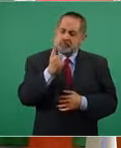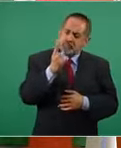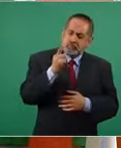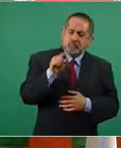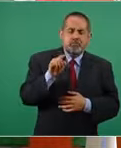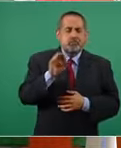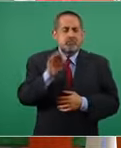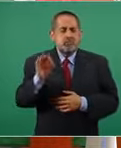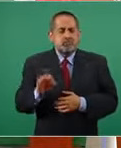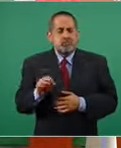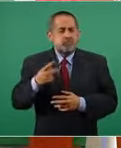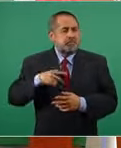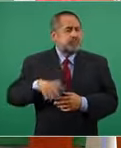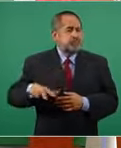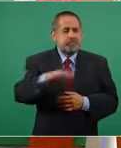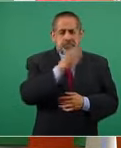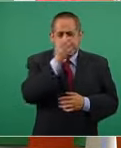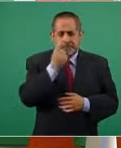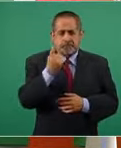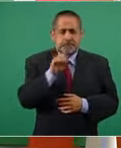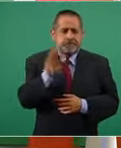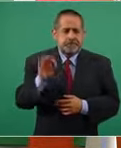% de nuestra población